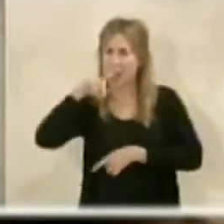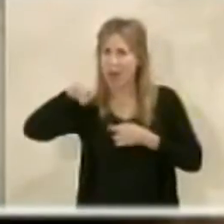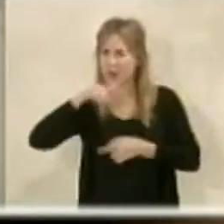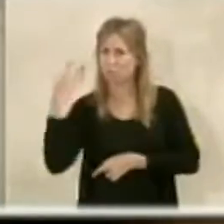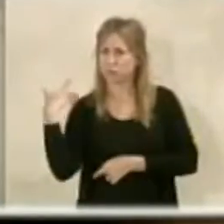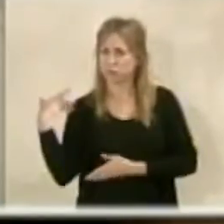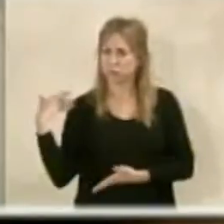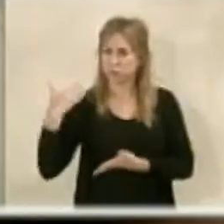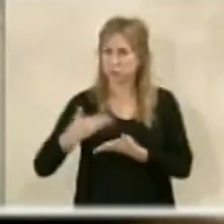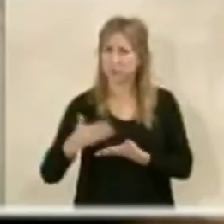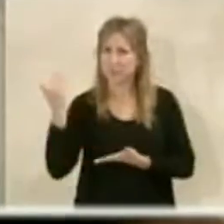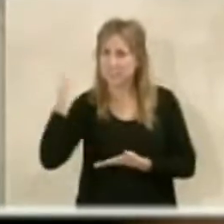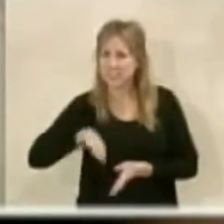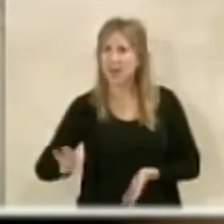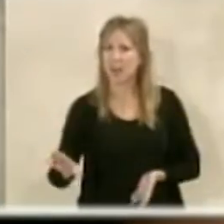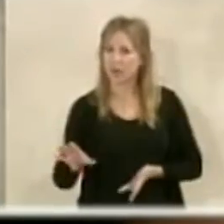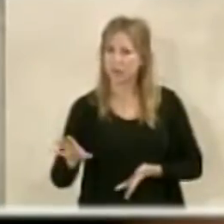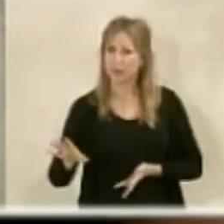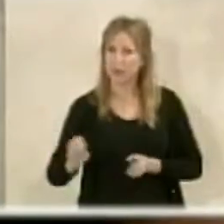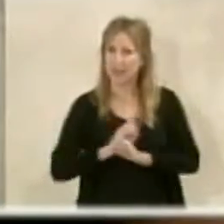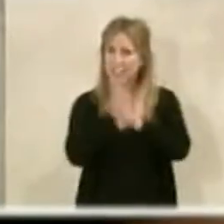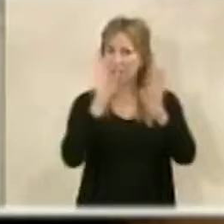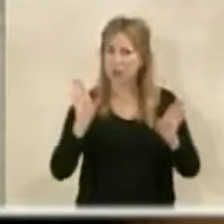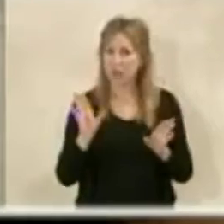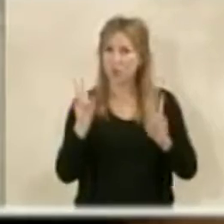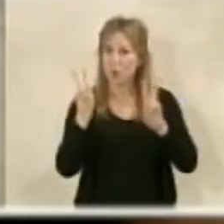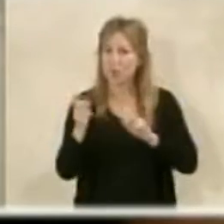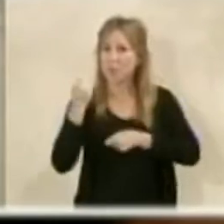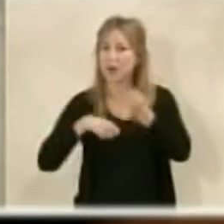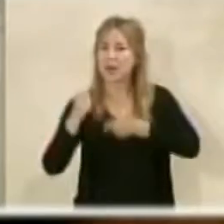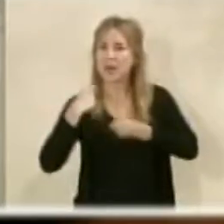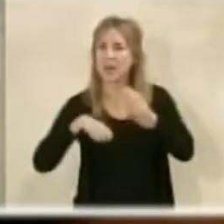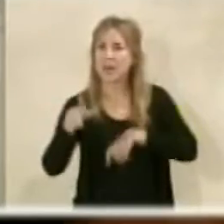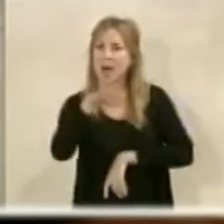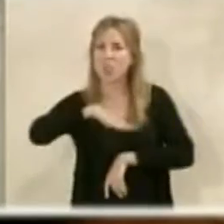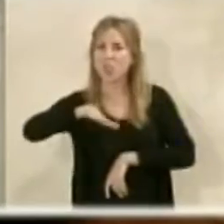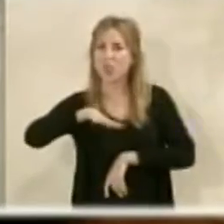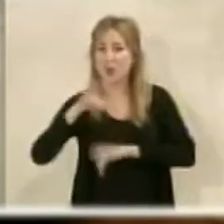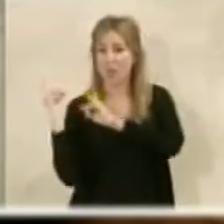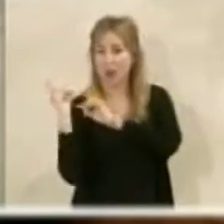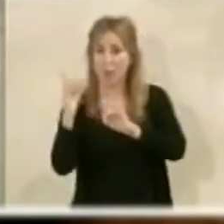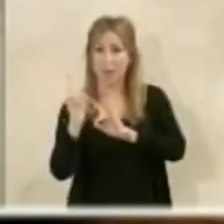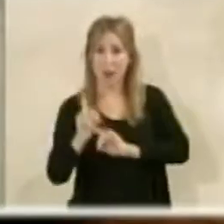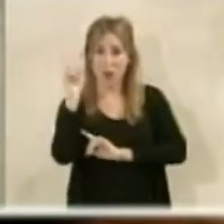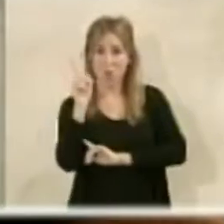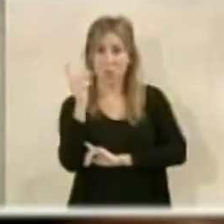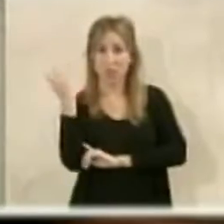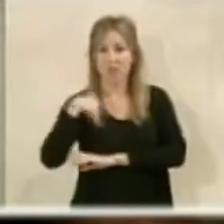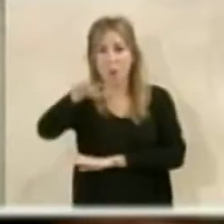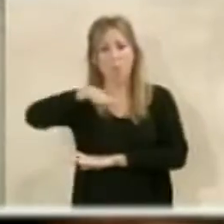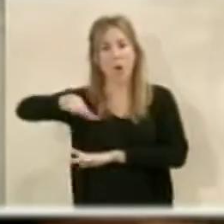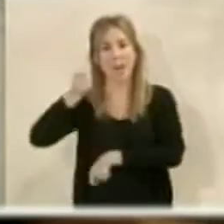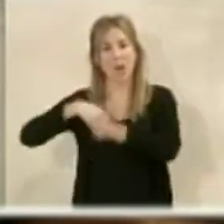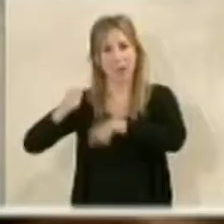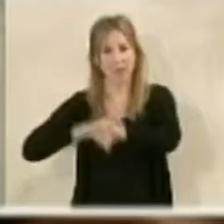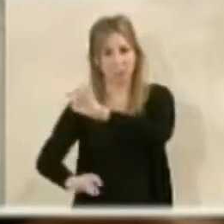fin parece que se va aclarando el panorama y en la zona norte de la Rambla, pues, vamos a tener un área comercial,